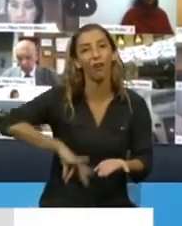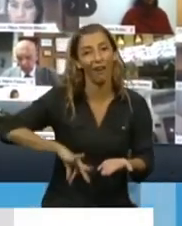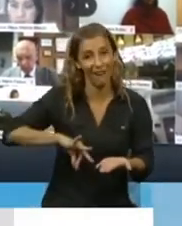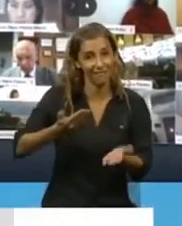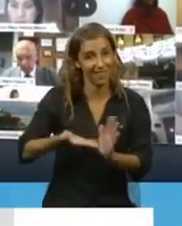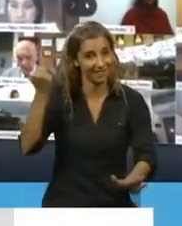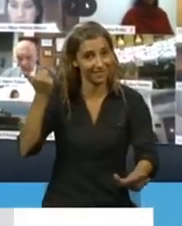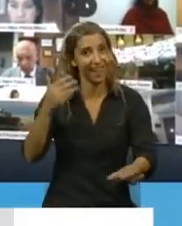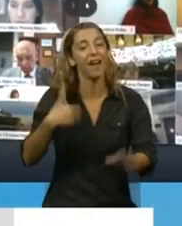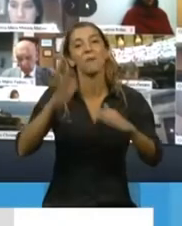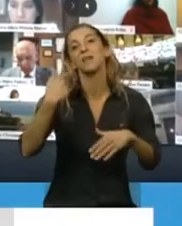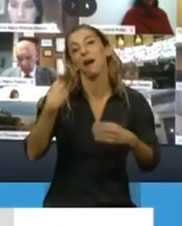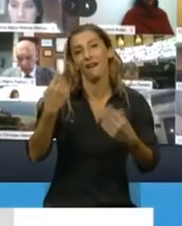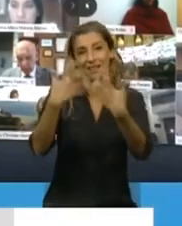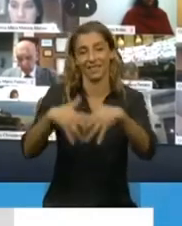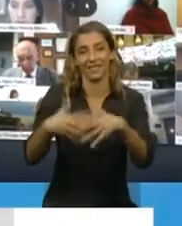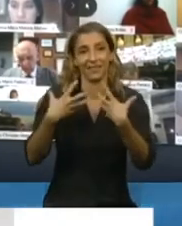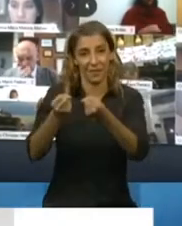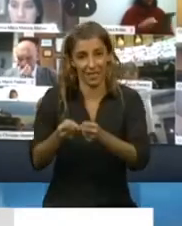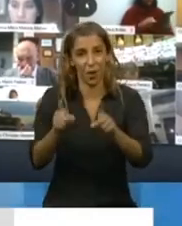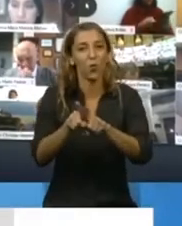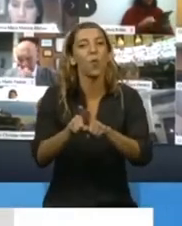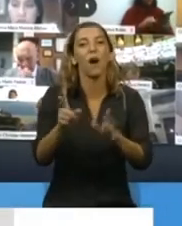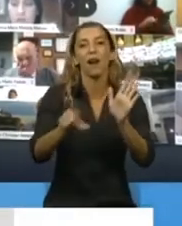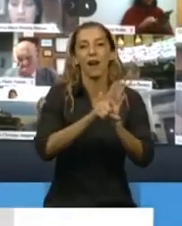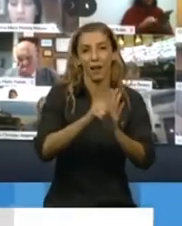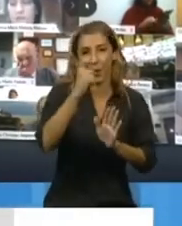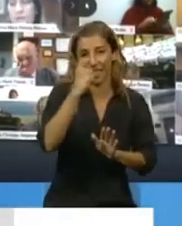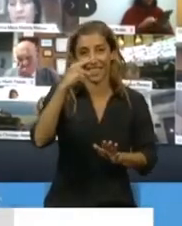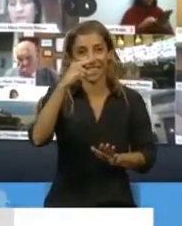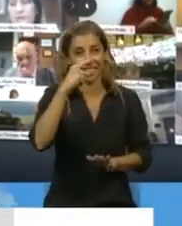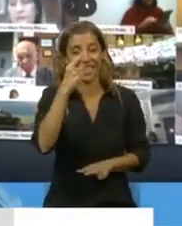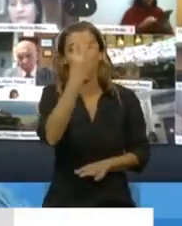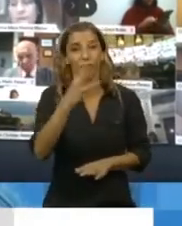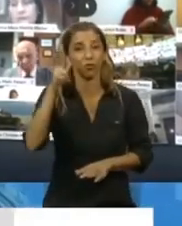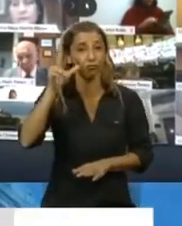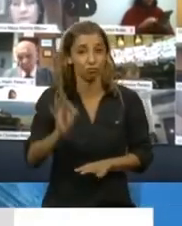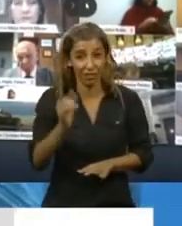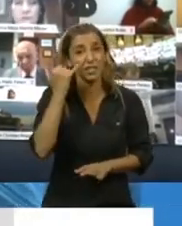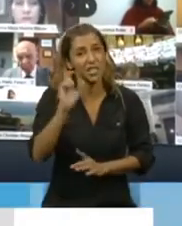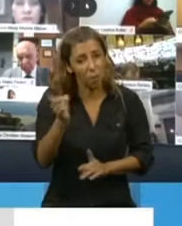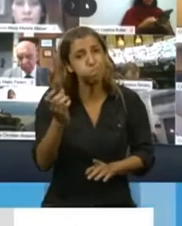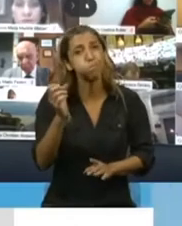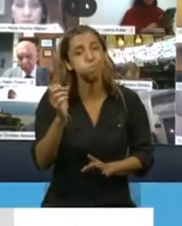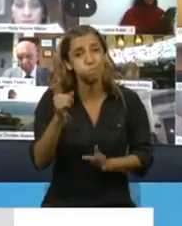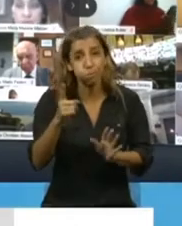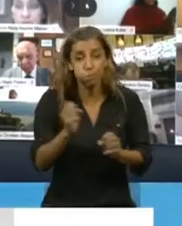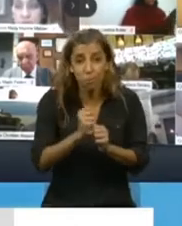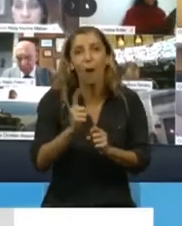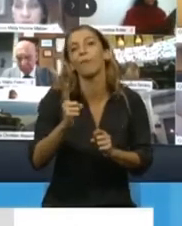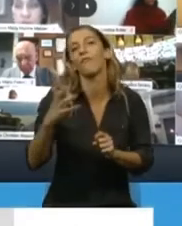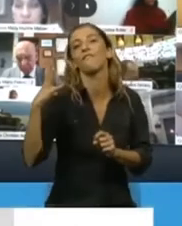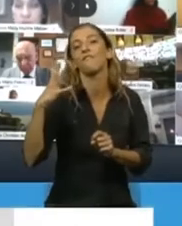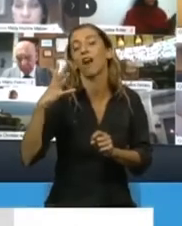sistema de salud. Eso se generó a través de la ley 27.480, que nunca fue reglamentada y, por lo tanto, no tuvo su aplicación. Hoy